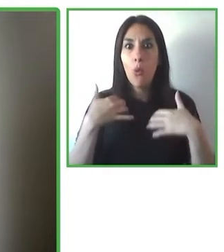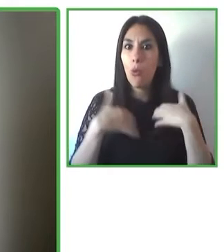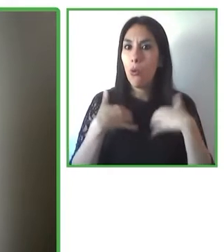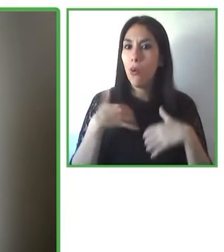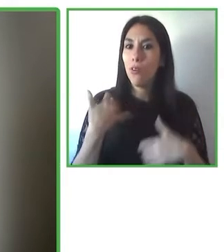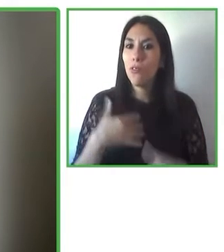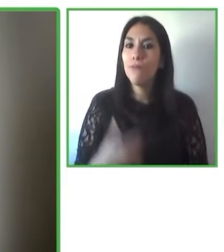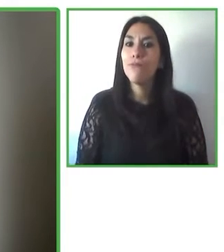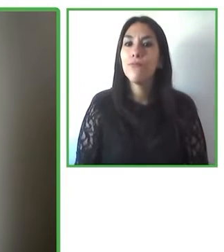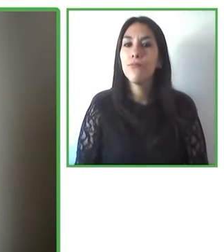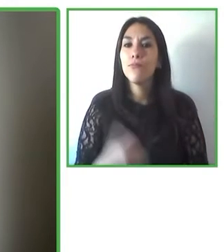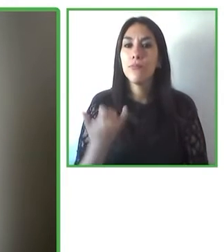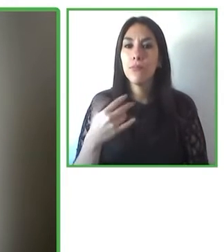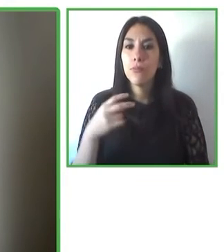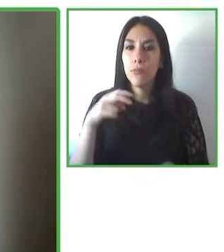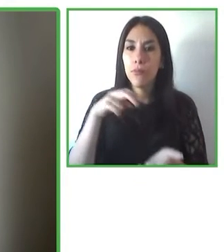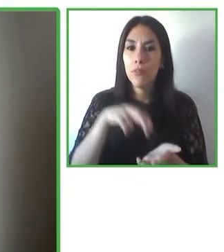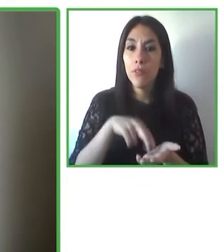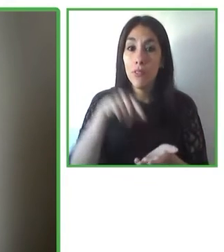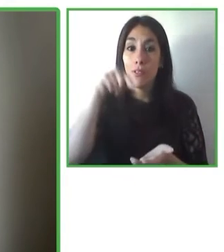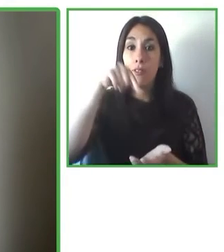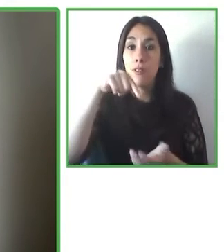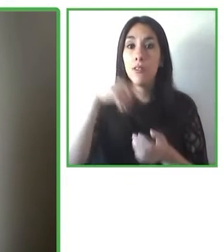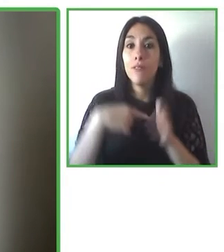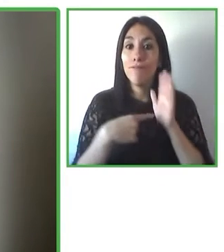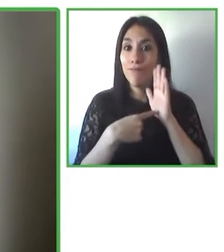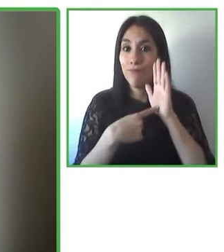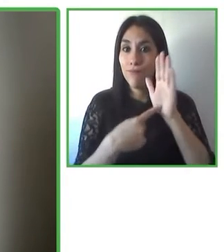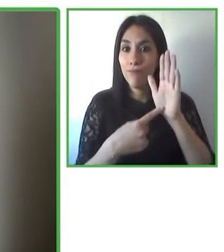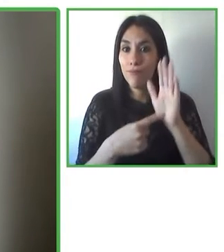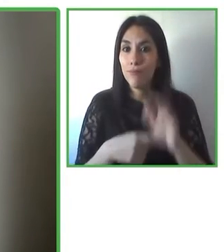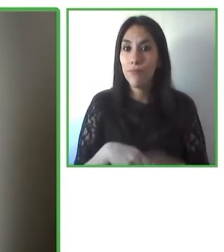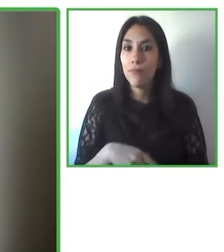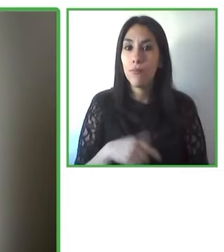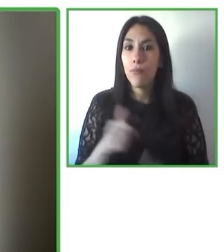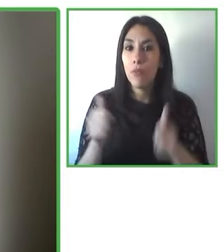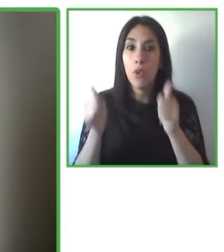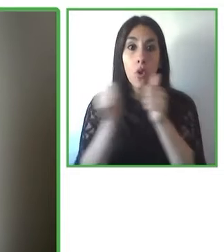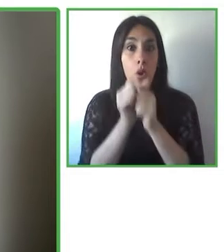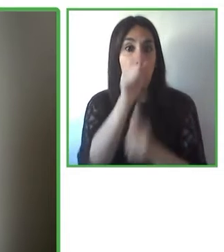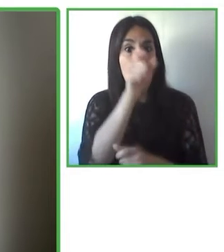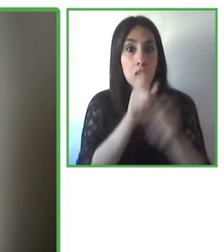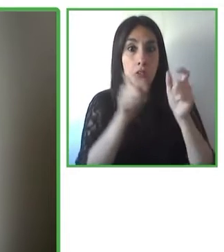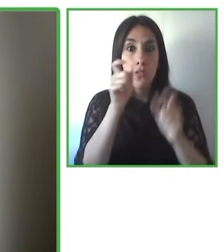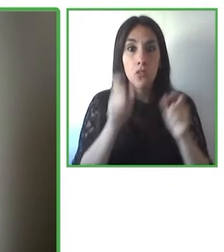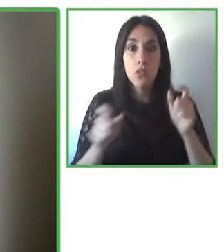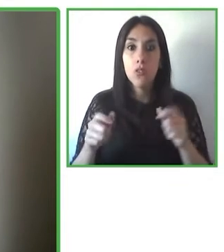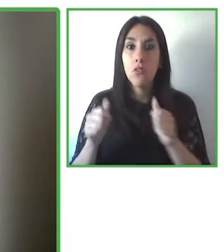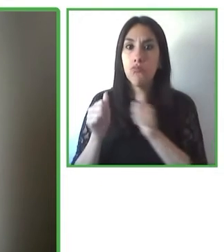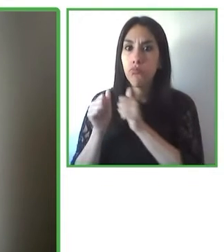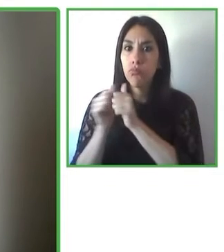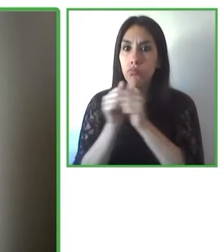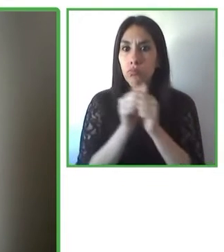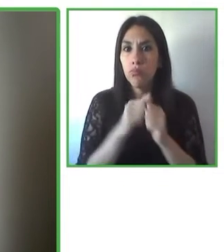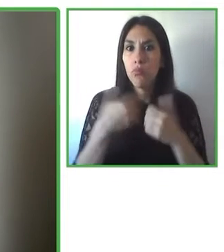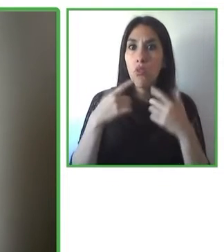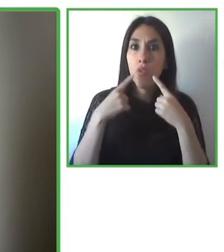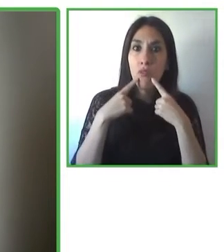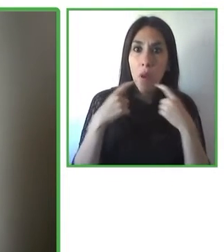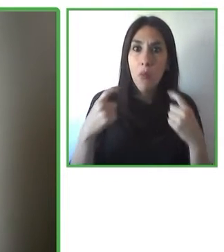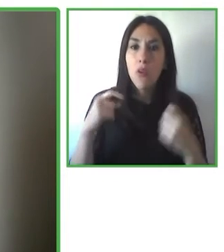junto con mis colegas, que son expertos en su campo también. Entonces, muchas gracias y